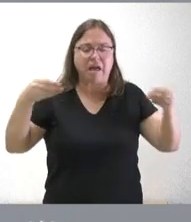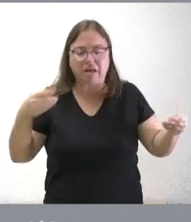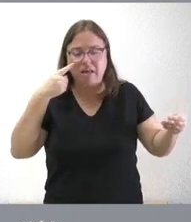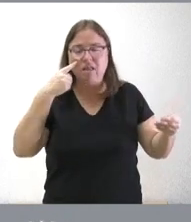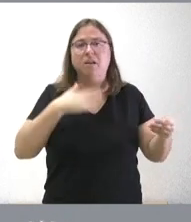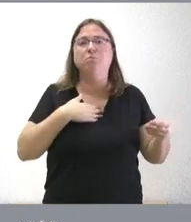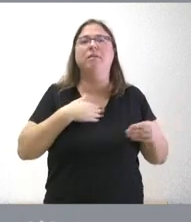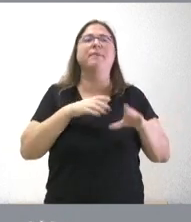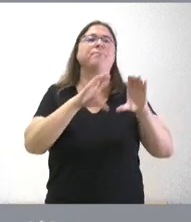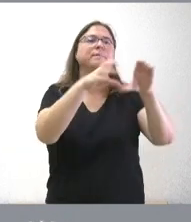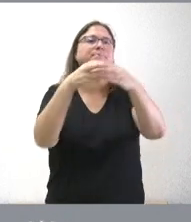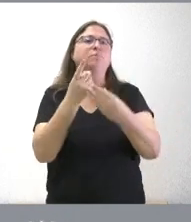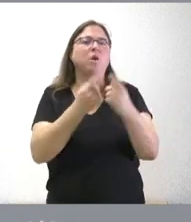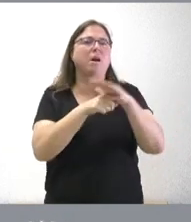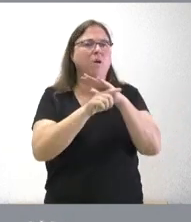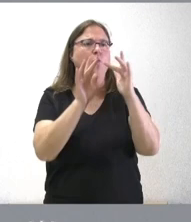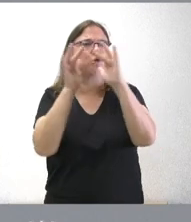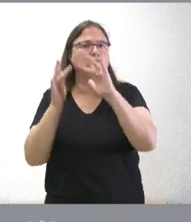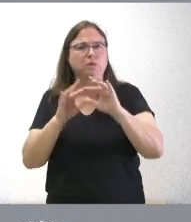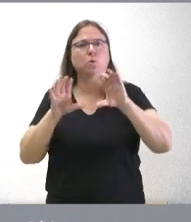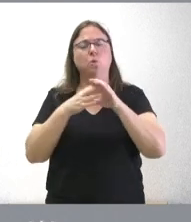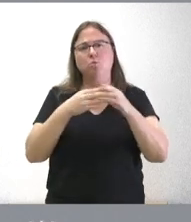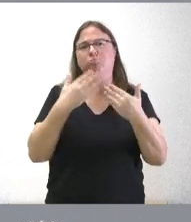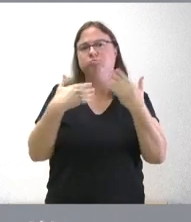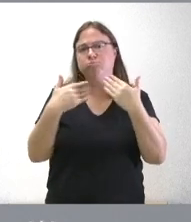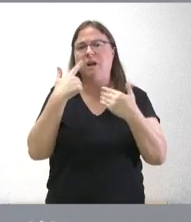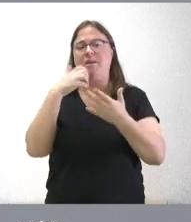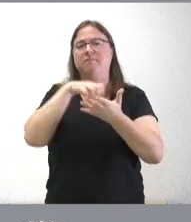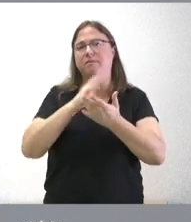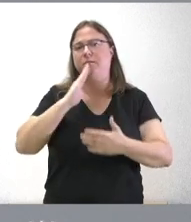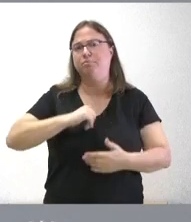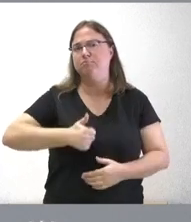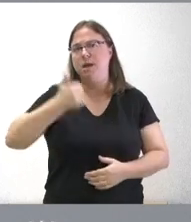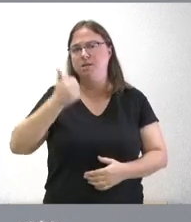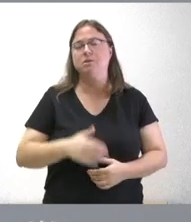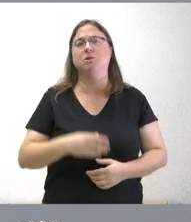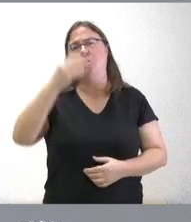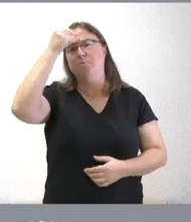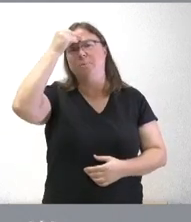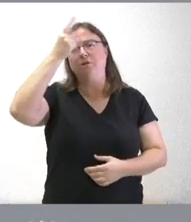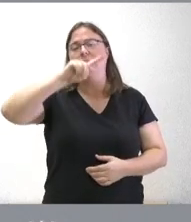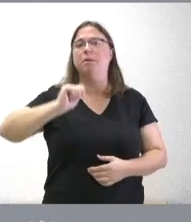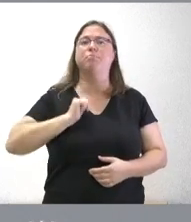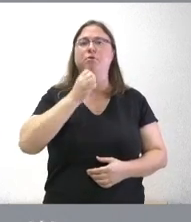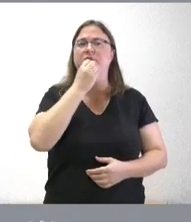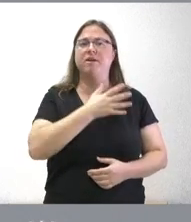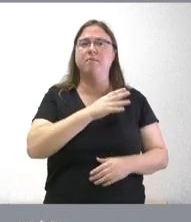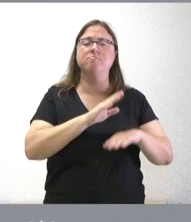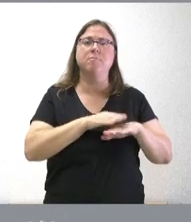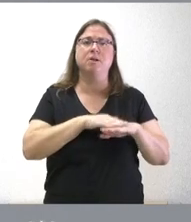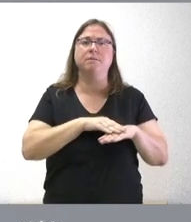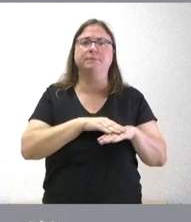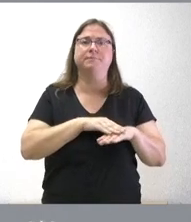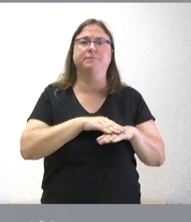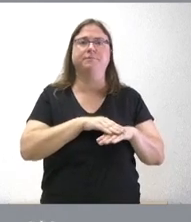a través de los gabinetes respectivos se pongan en contacto con los grupos parlamentarios para ver la fecha más adecuada yo creo que también es buena ocasión para que